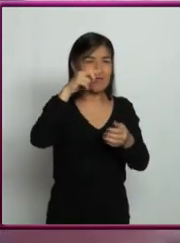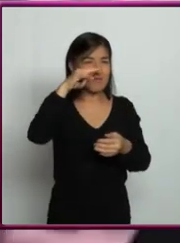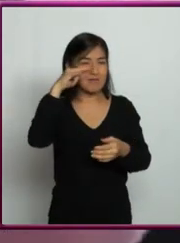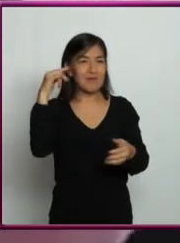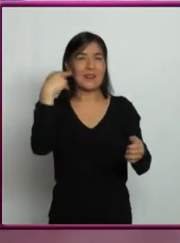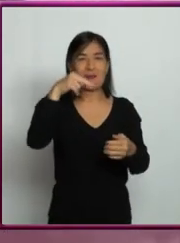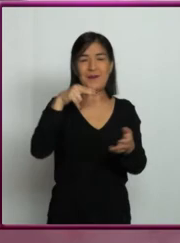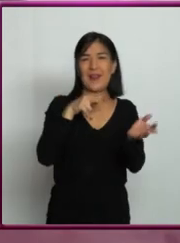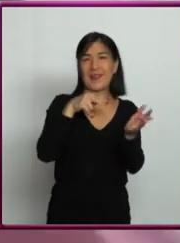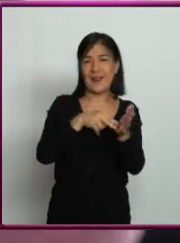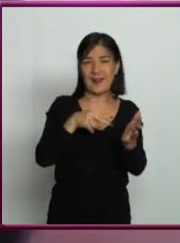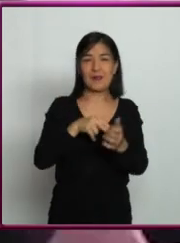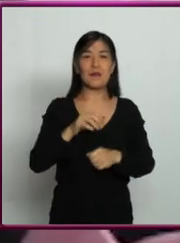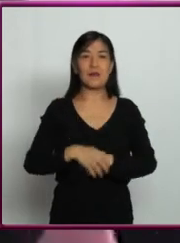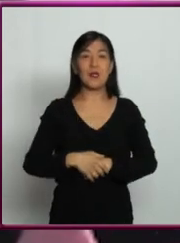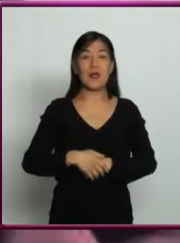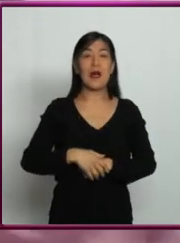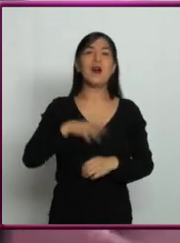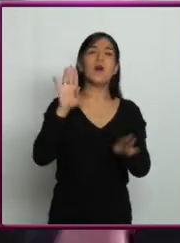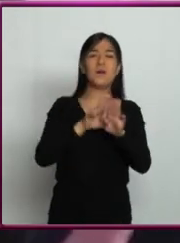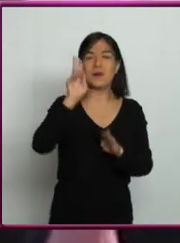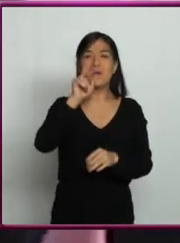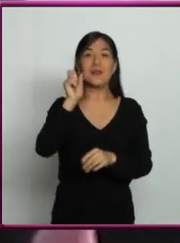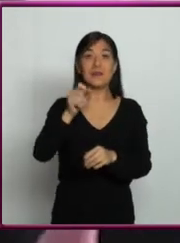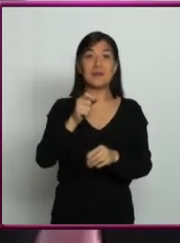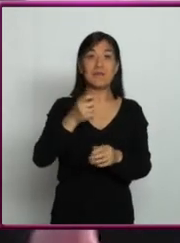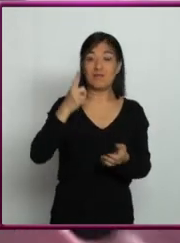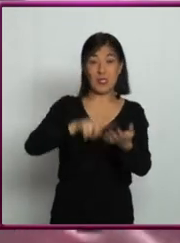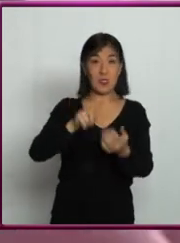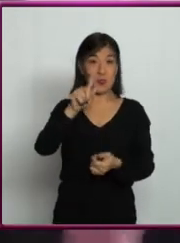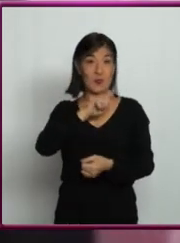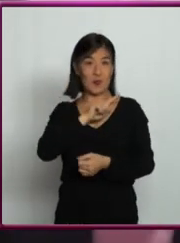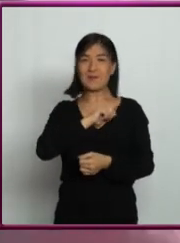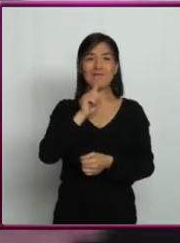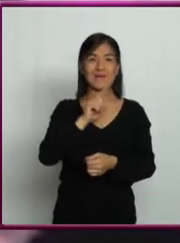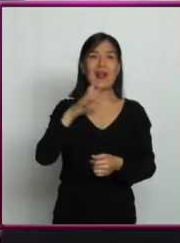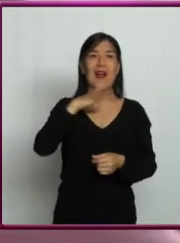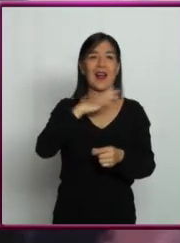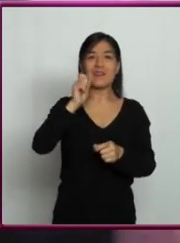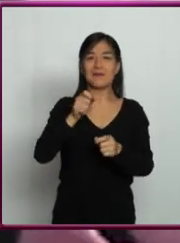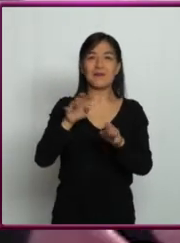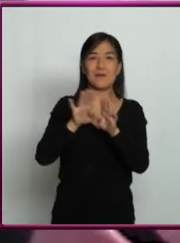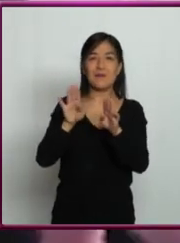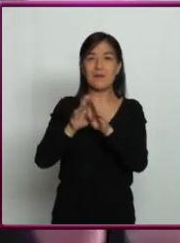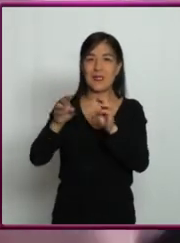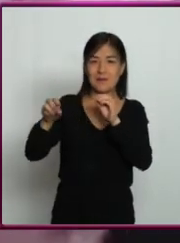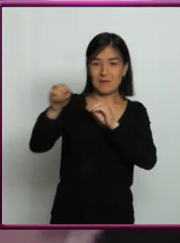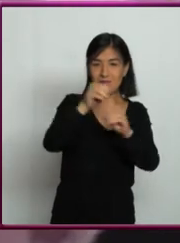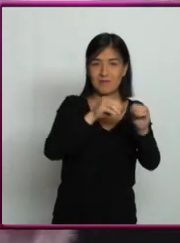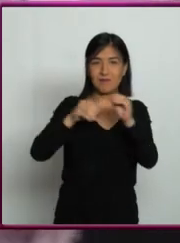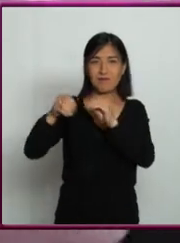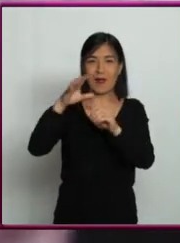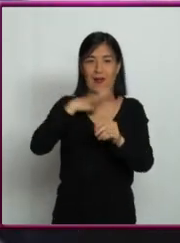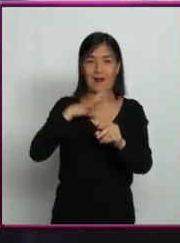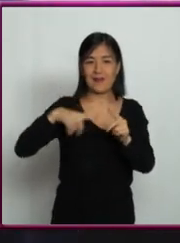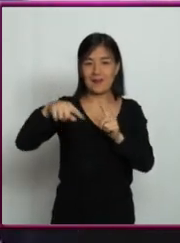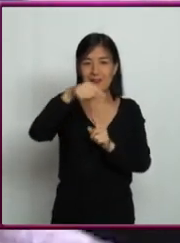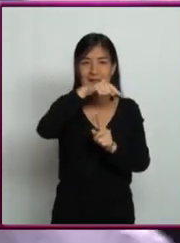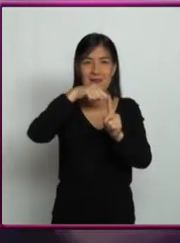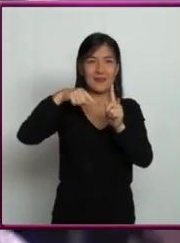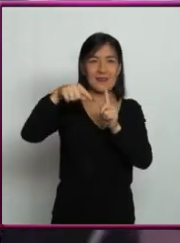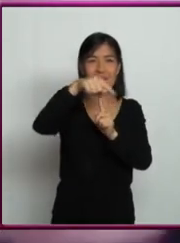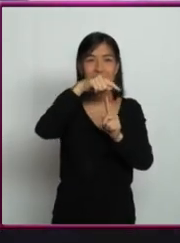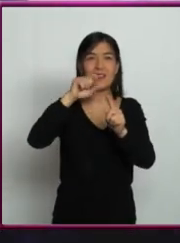vemos que no están solitas, hay alguien a su lado. Entonces, es que se está moviendo, ¿no? Está dando vuelta